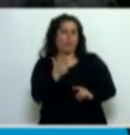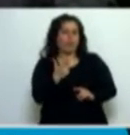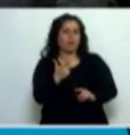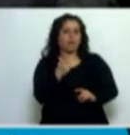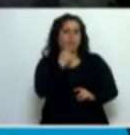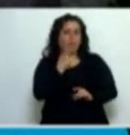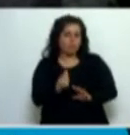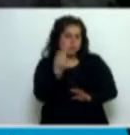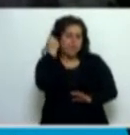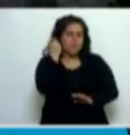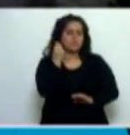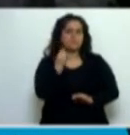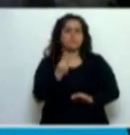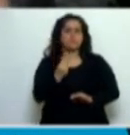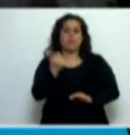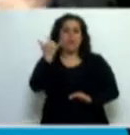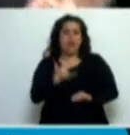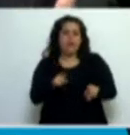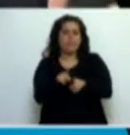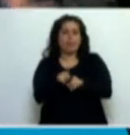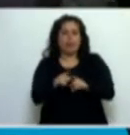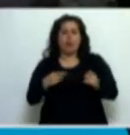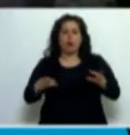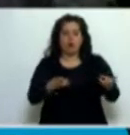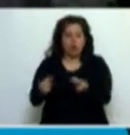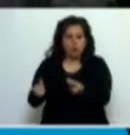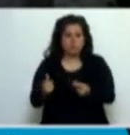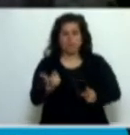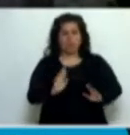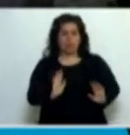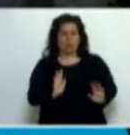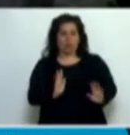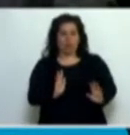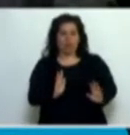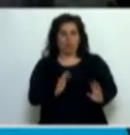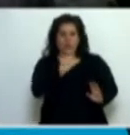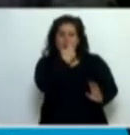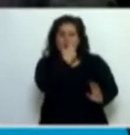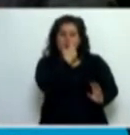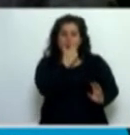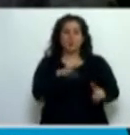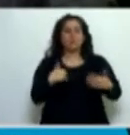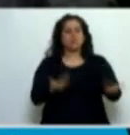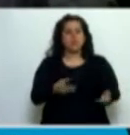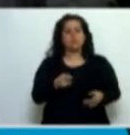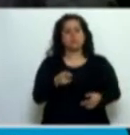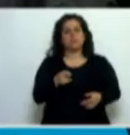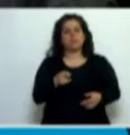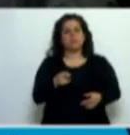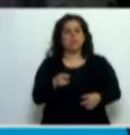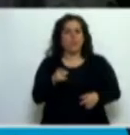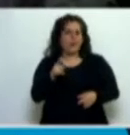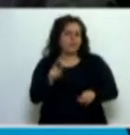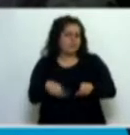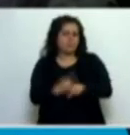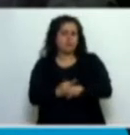muchos de estos casos, acción de consumo, por lo tanto, es pertinente poder regular,